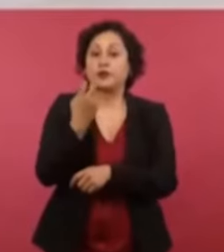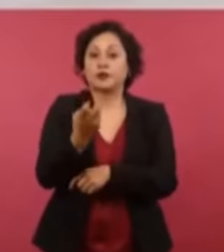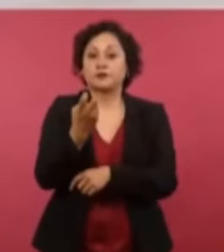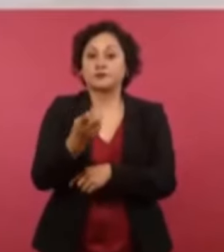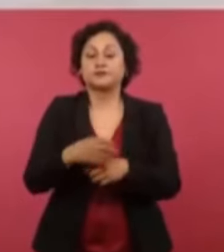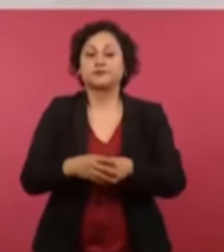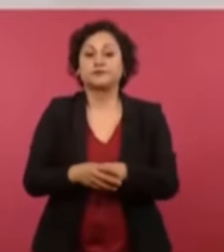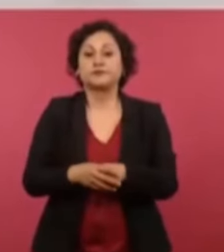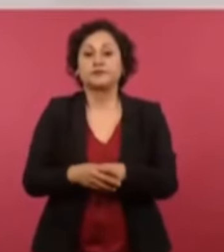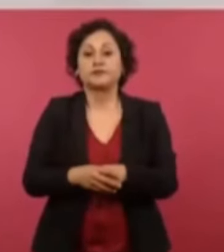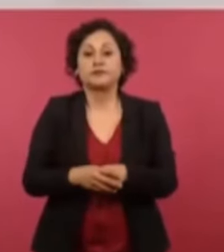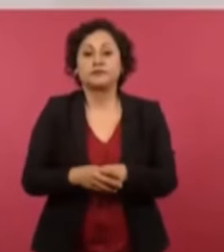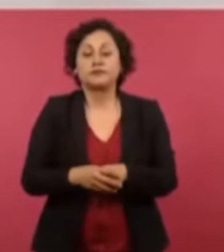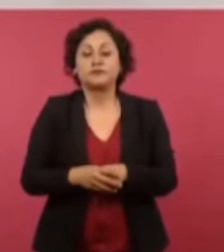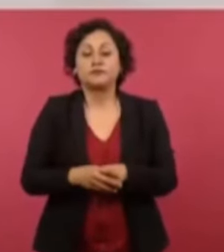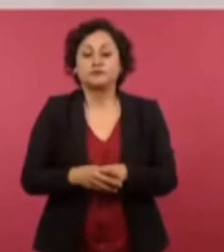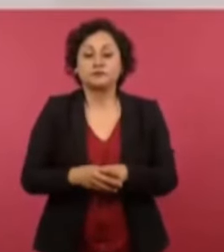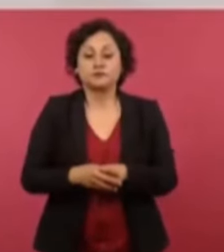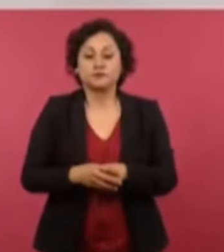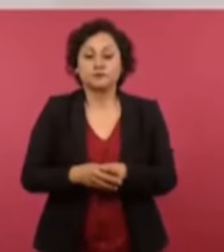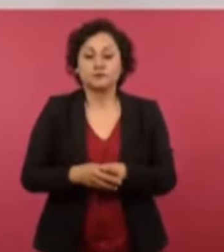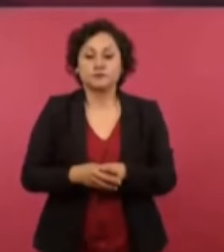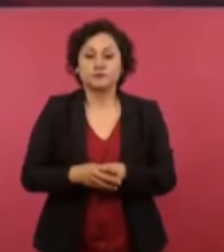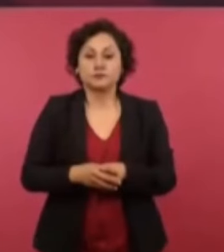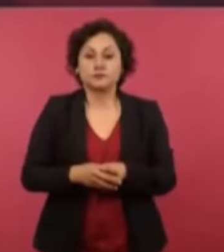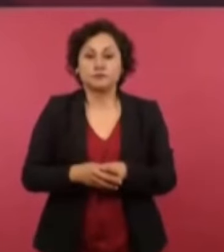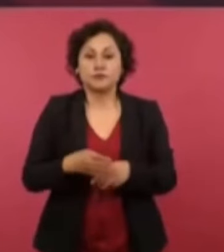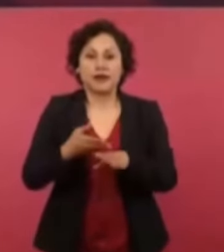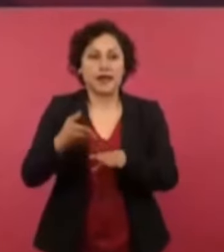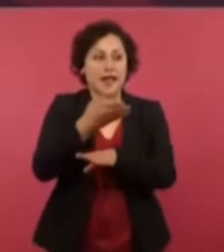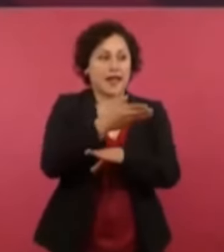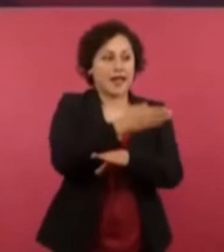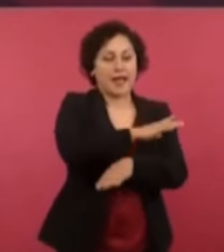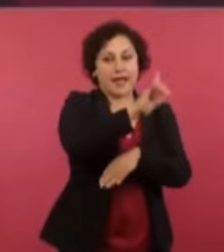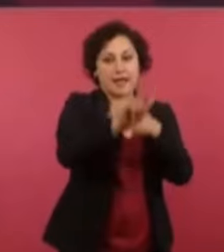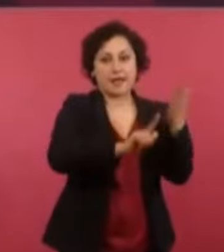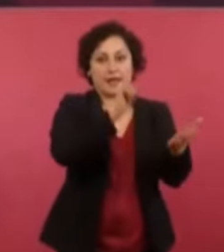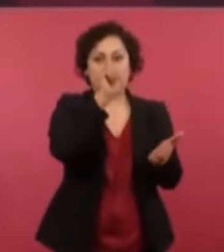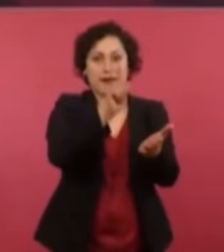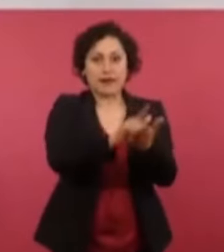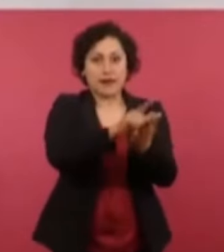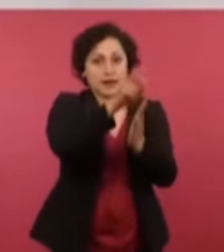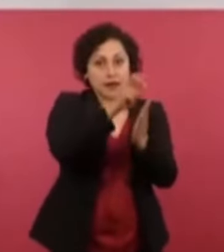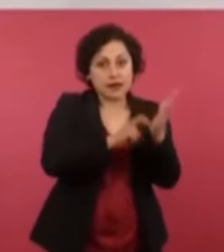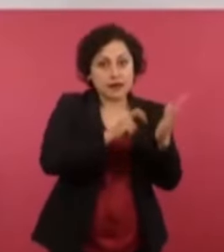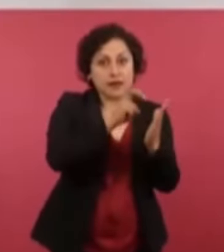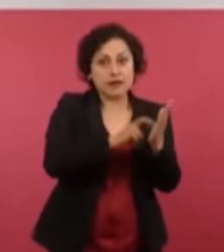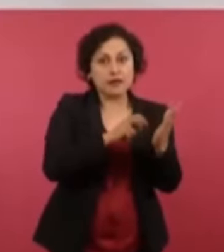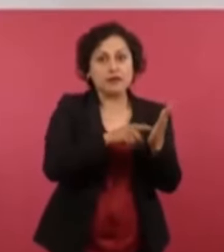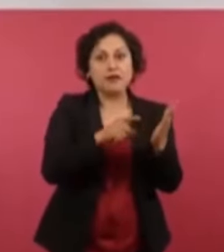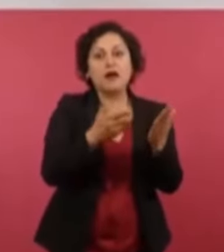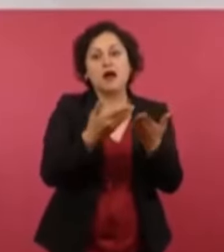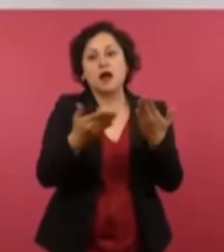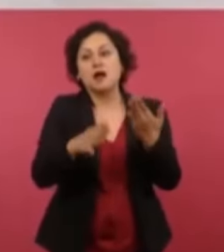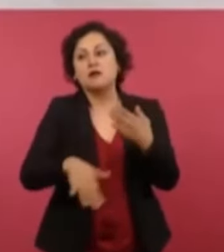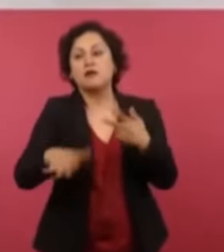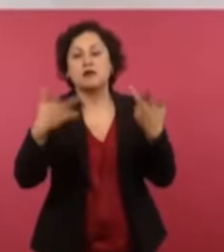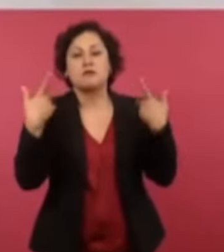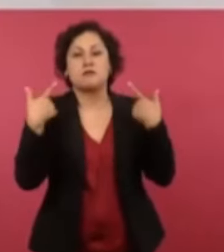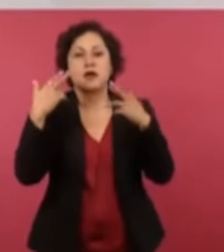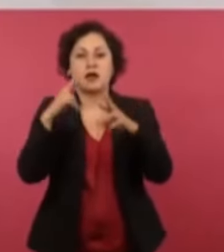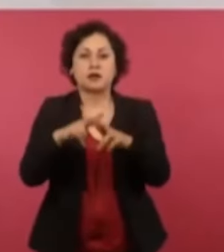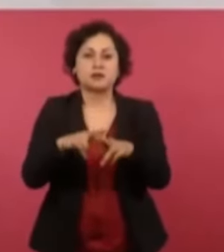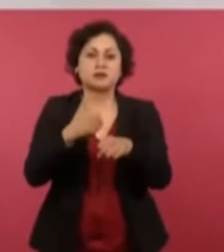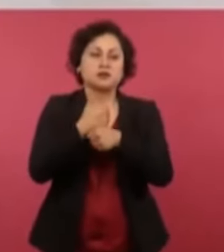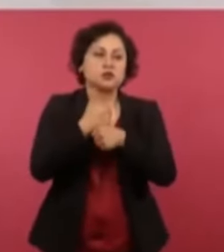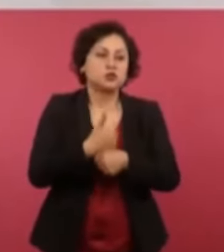esa mal llamada reforma educativa pues son los maestros y los maestros de la coordinadora y